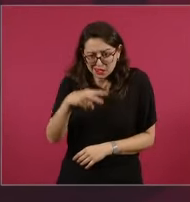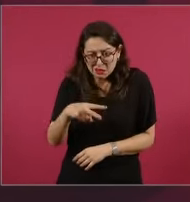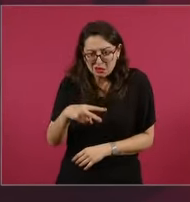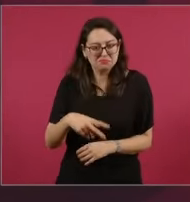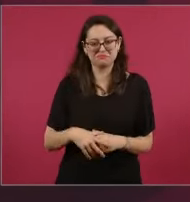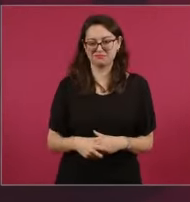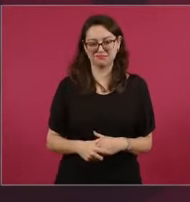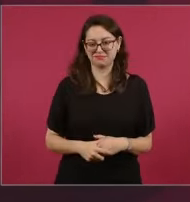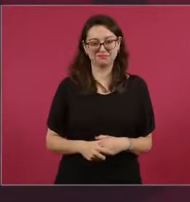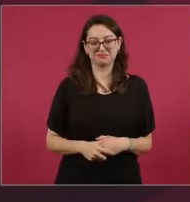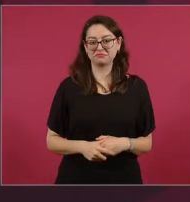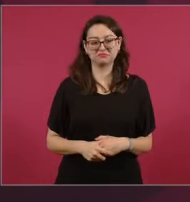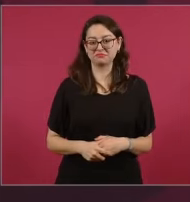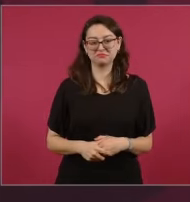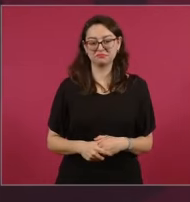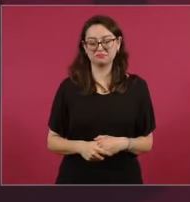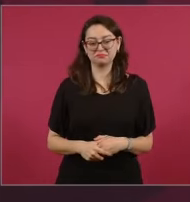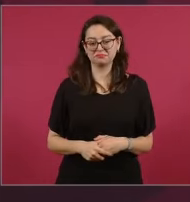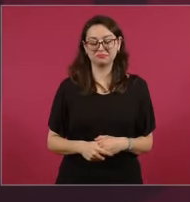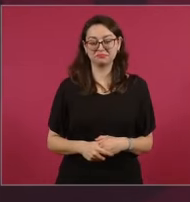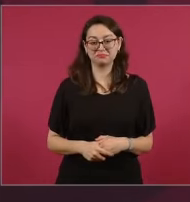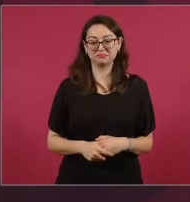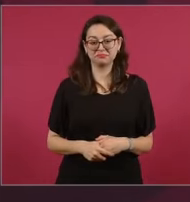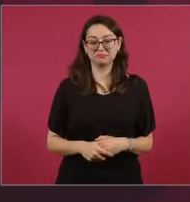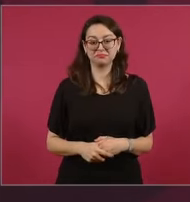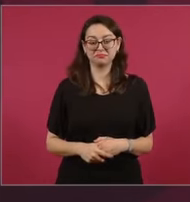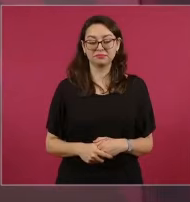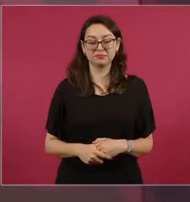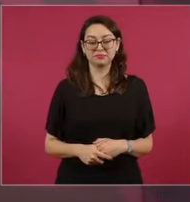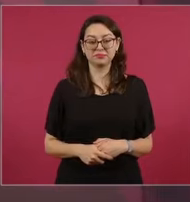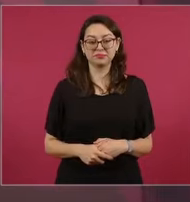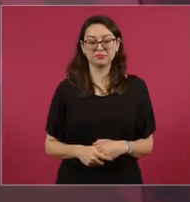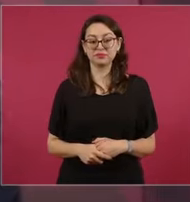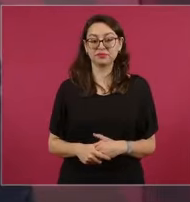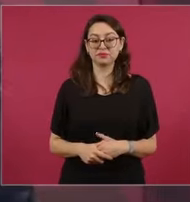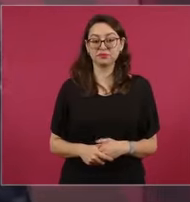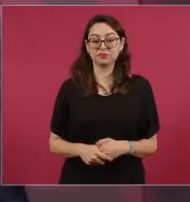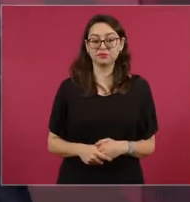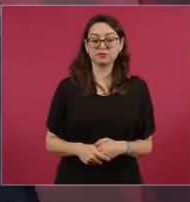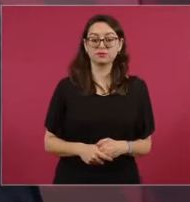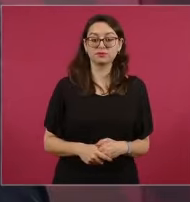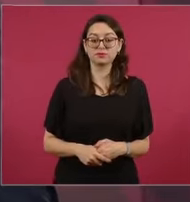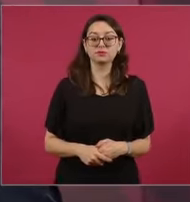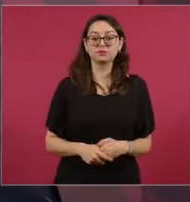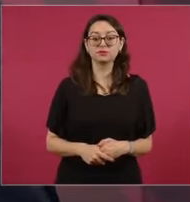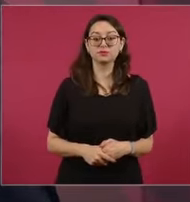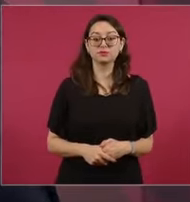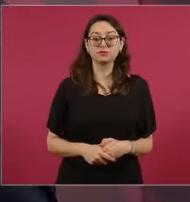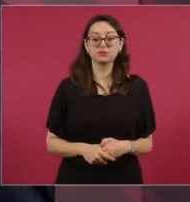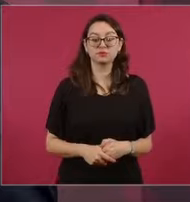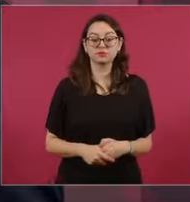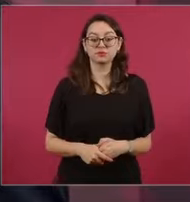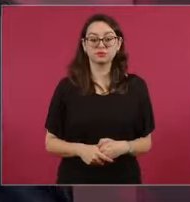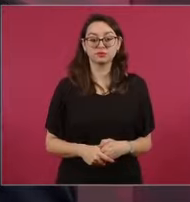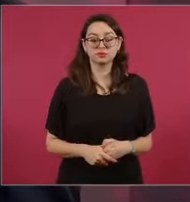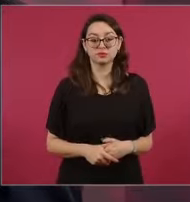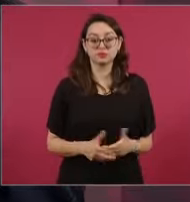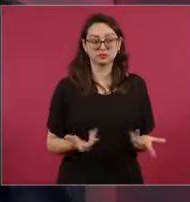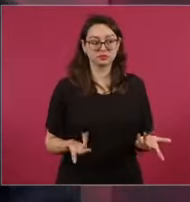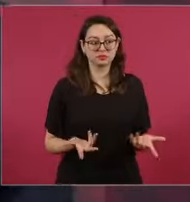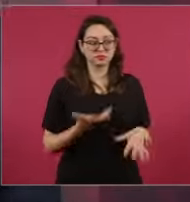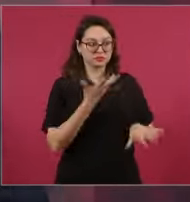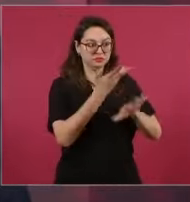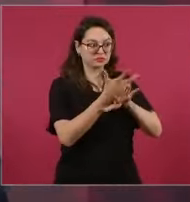No estamos metidos en Estados Unidos